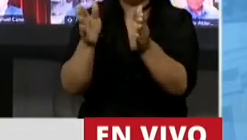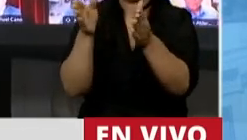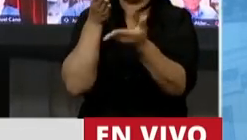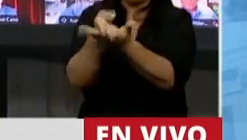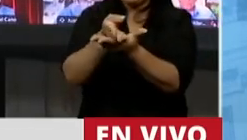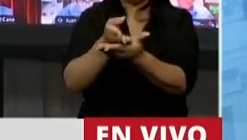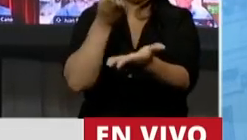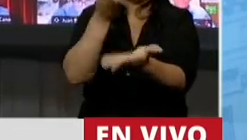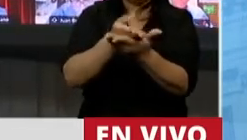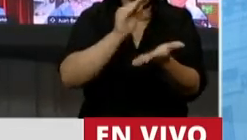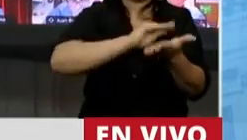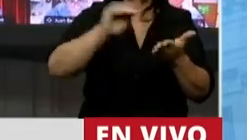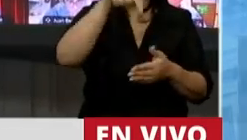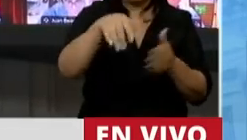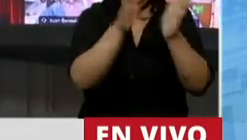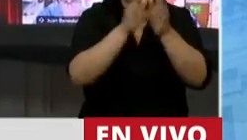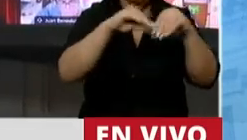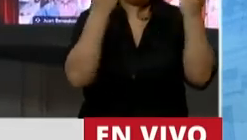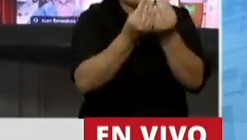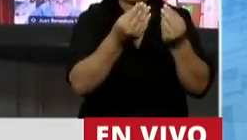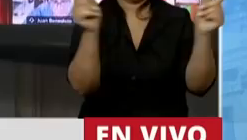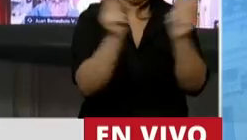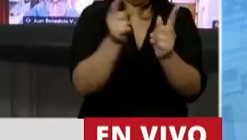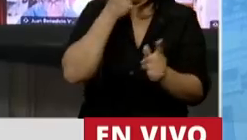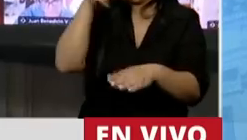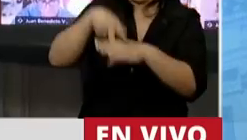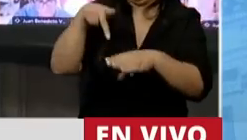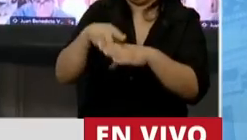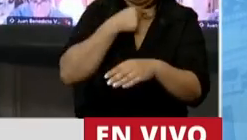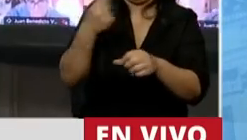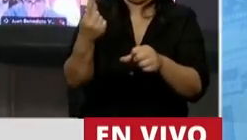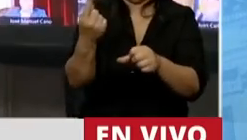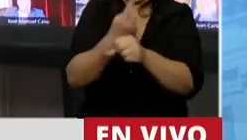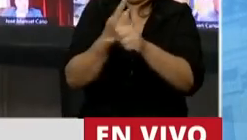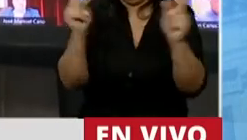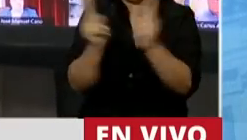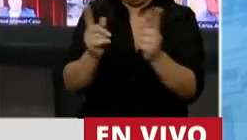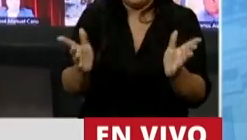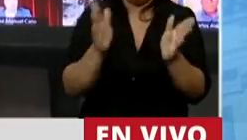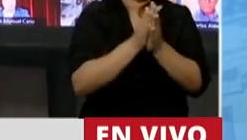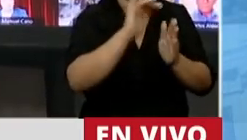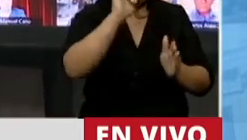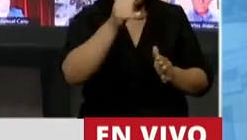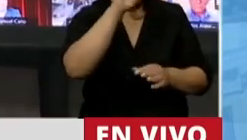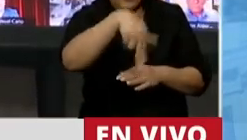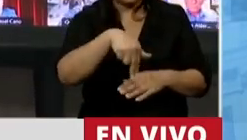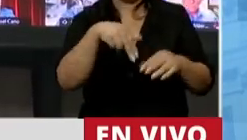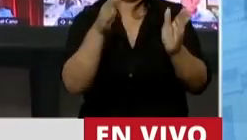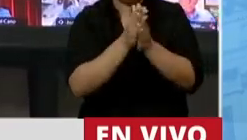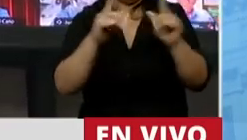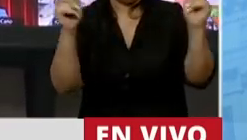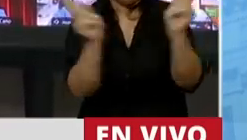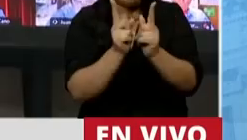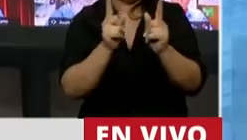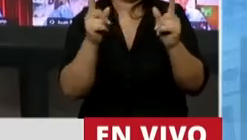y le pido al señor diputado que vaya redondeando. Bueno, pero si me interrumpen no puedo redondear. Tiene razón. Vaya redondeando. A